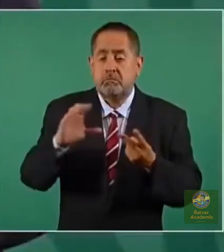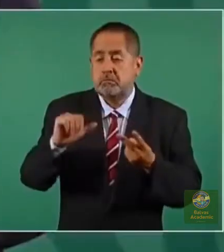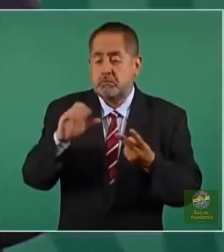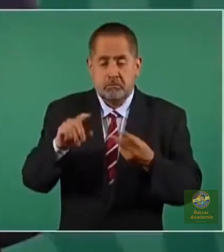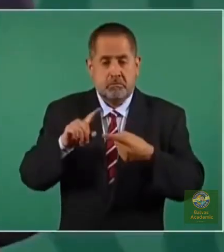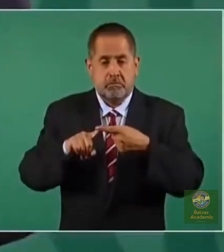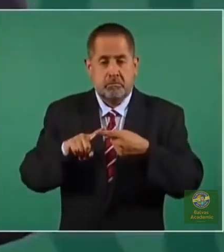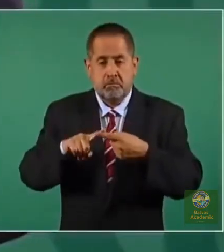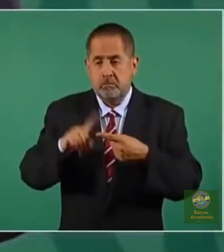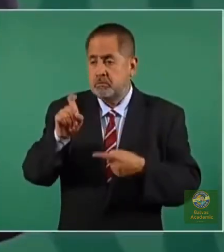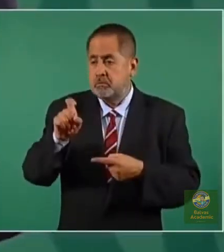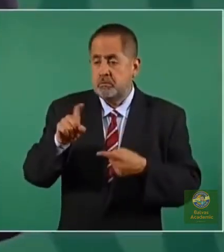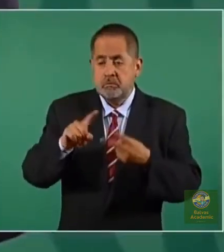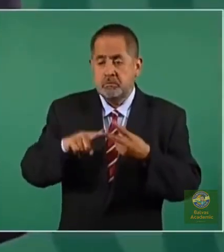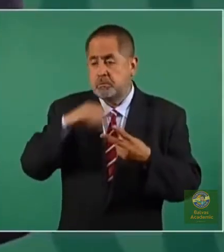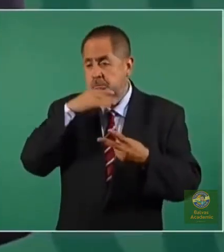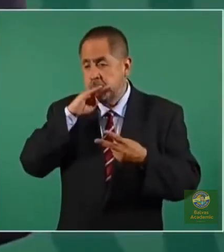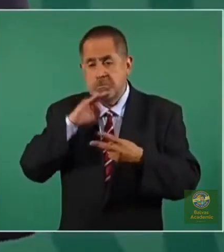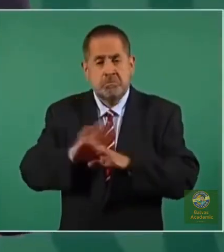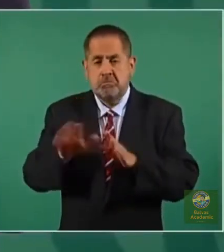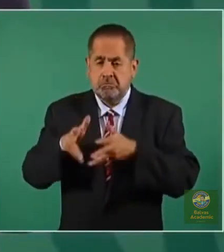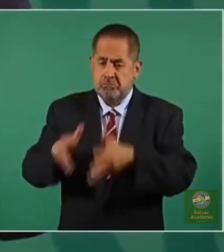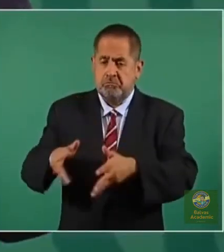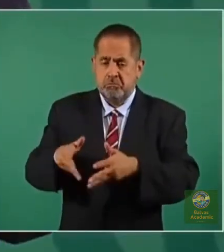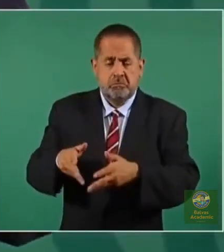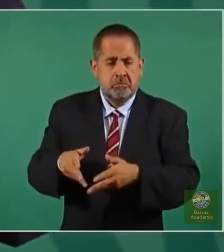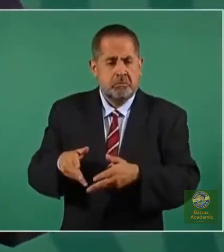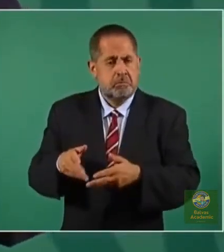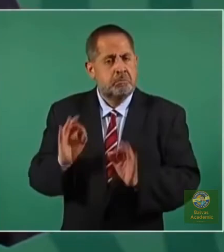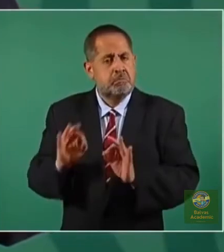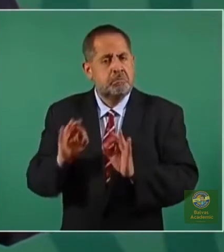agua con maíz, fresco,